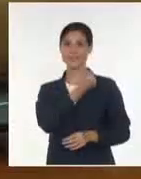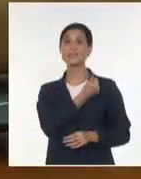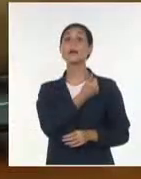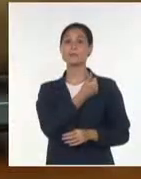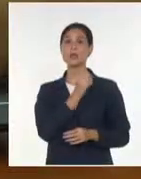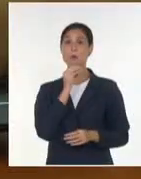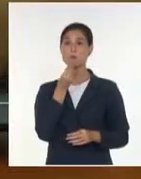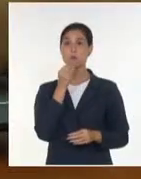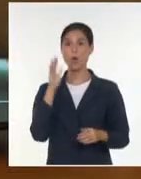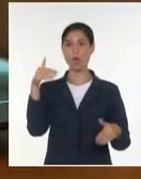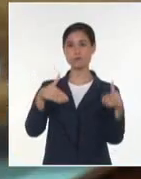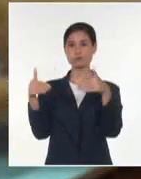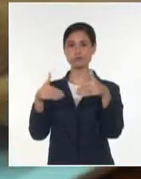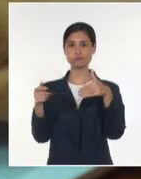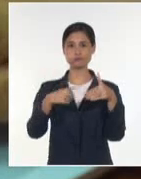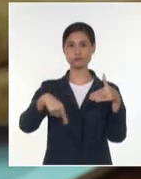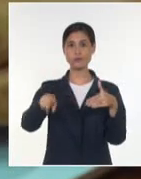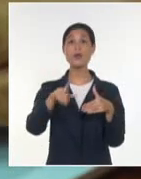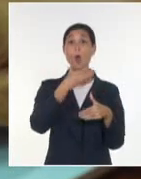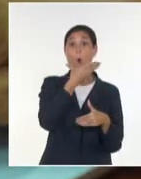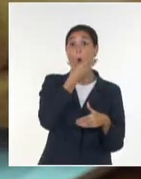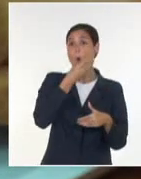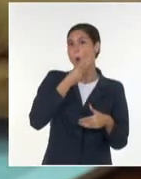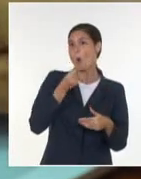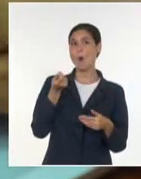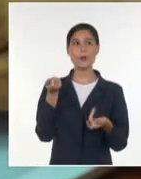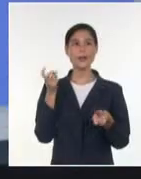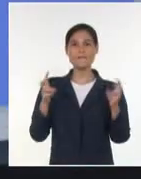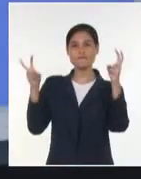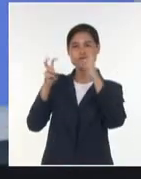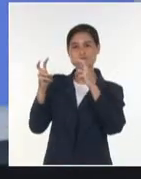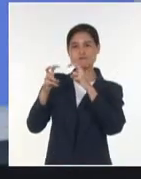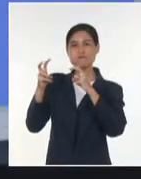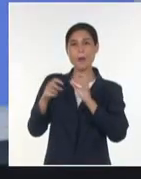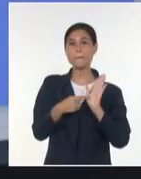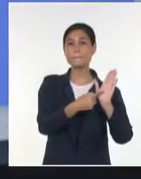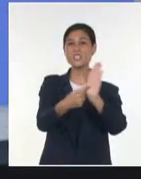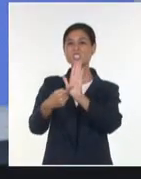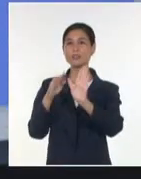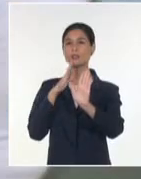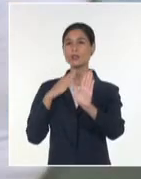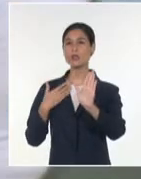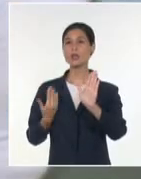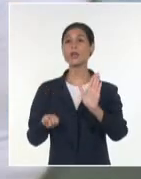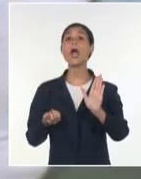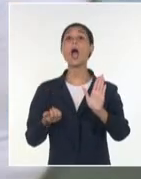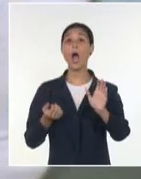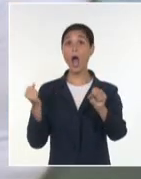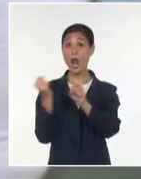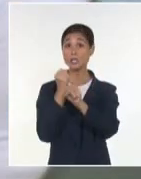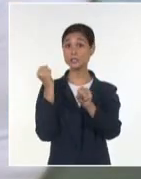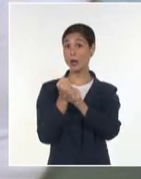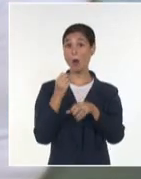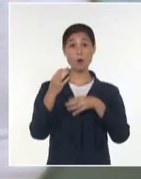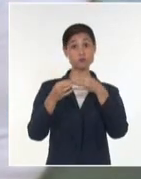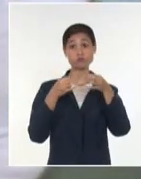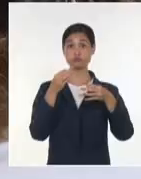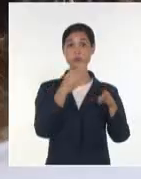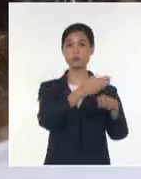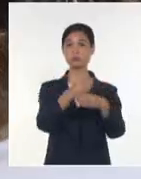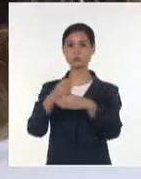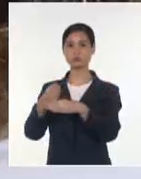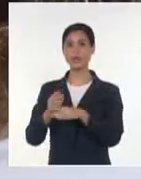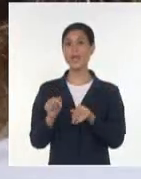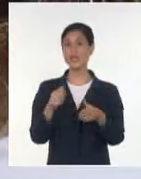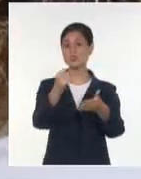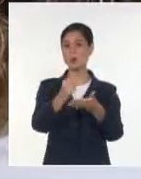proyectos. Allí, jóvenes investigadores presentarán, entre otras iniciativas, una conocida como PROAMI, que permite apoyar,